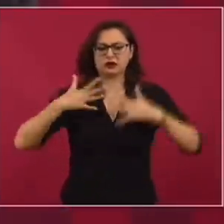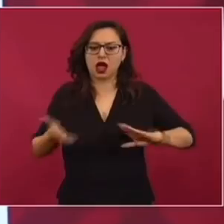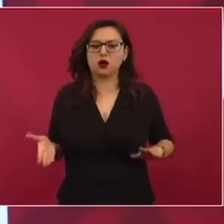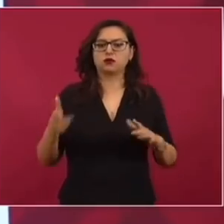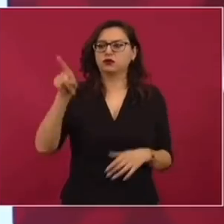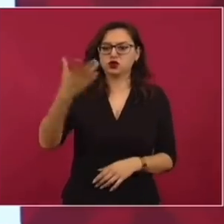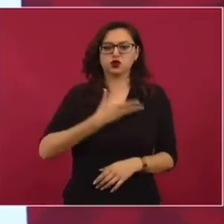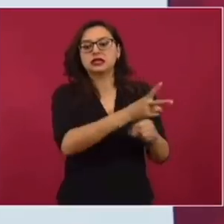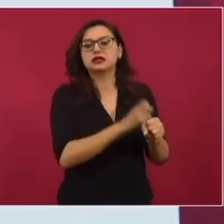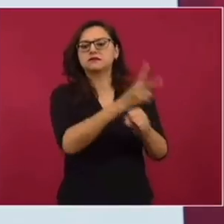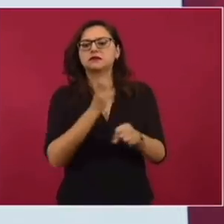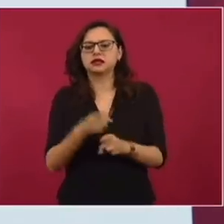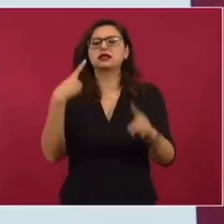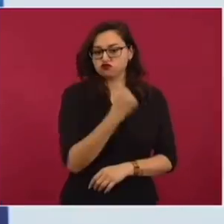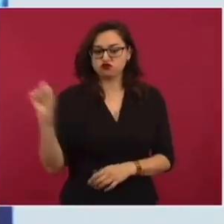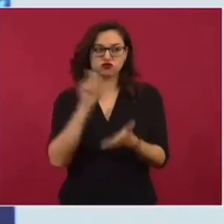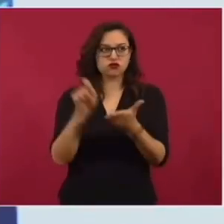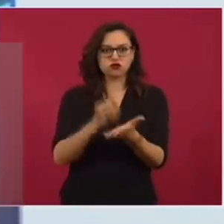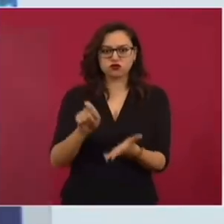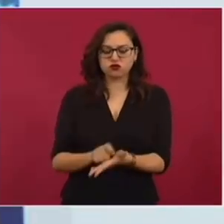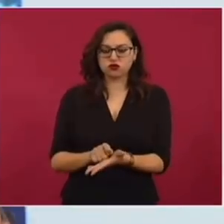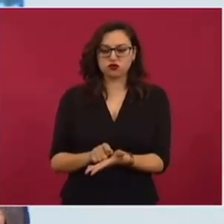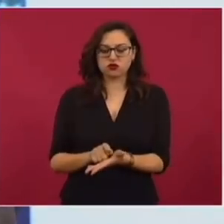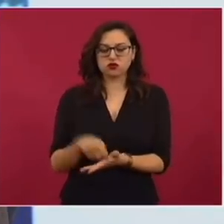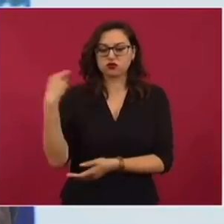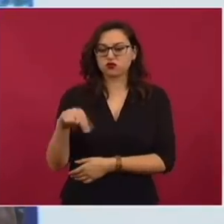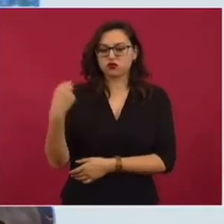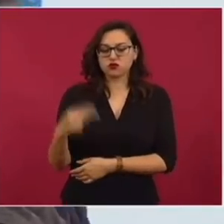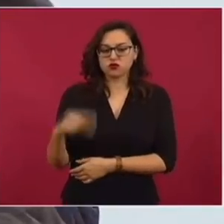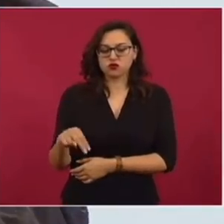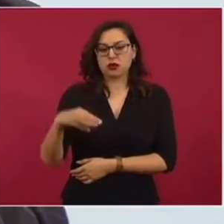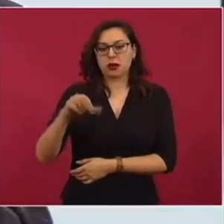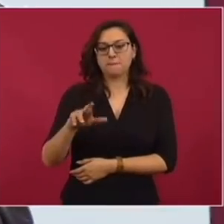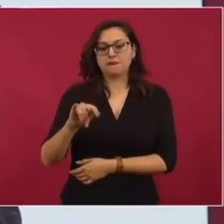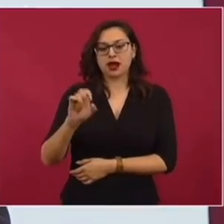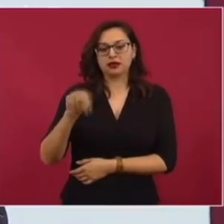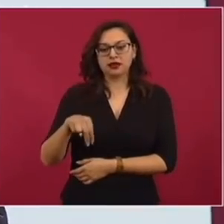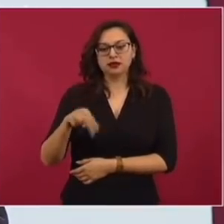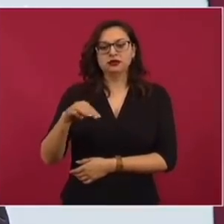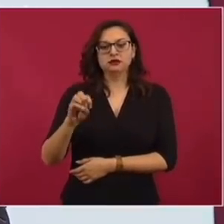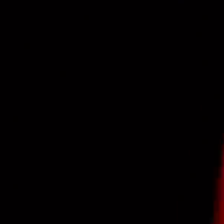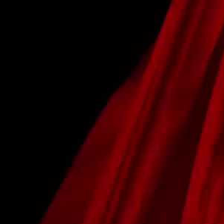Aquí. ¿Quién convoca? El escritor. Que se llama Martín Moreno.